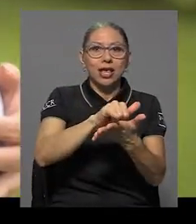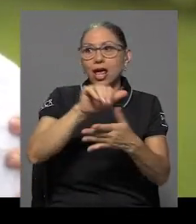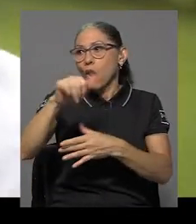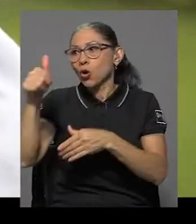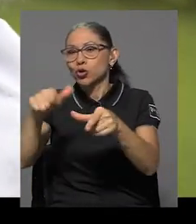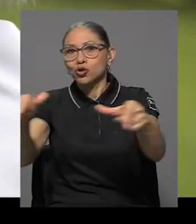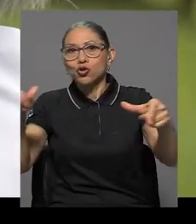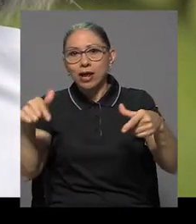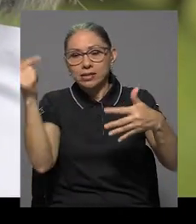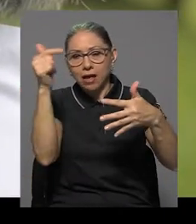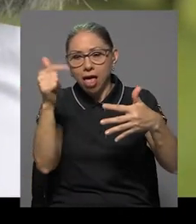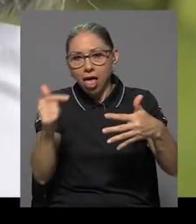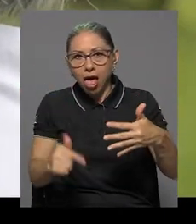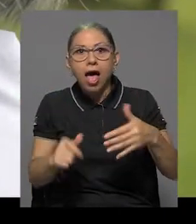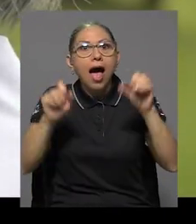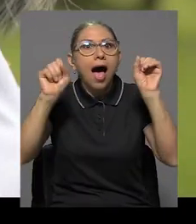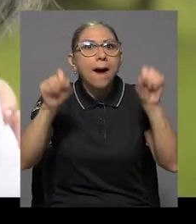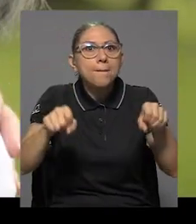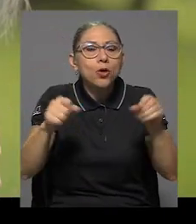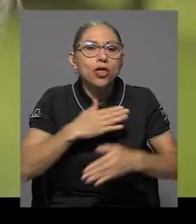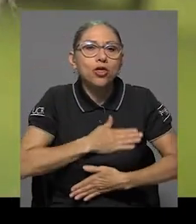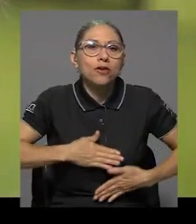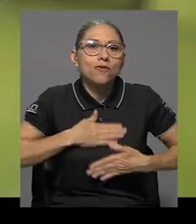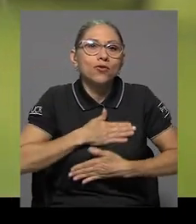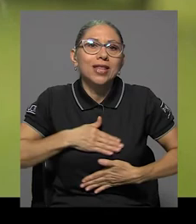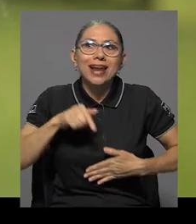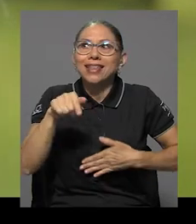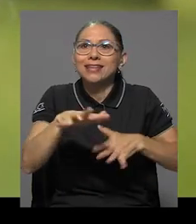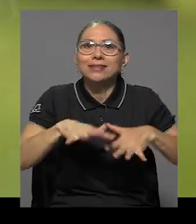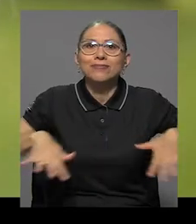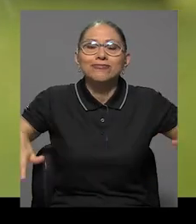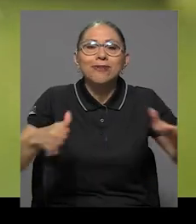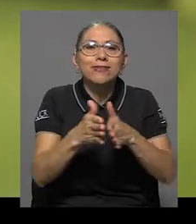disfrutar de este espacio de enriquecimiento cultural.